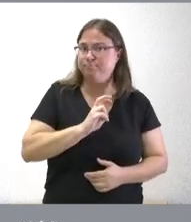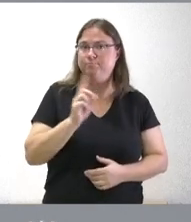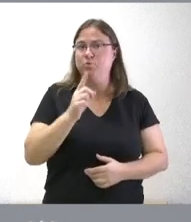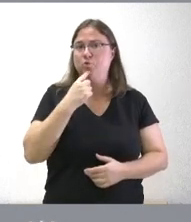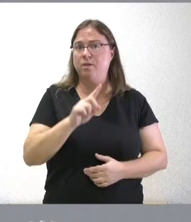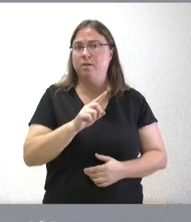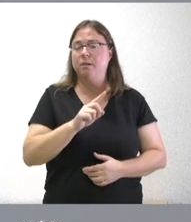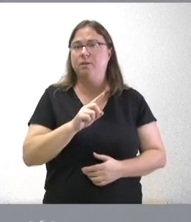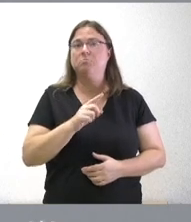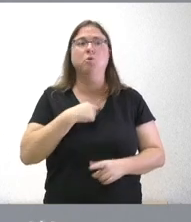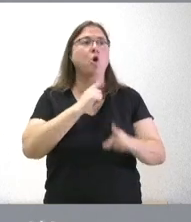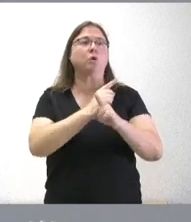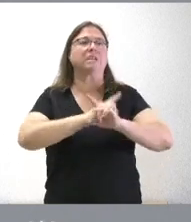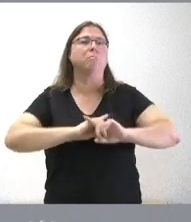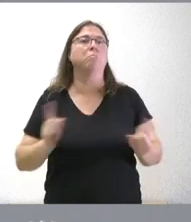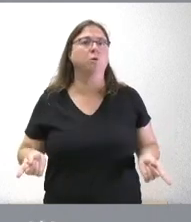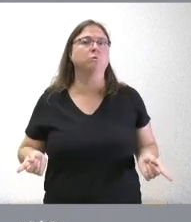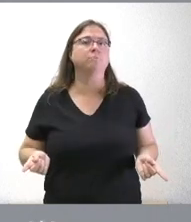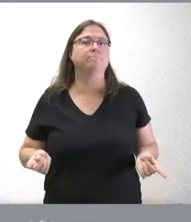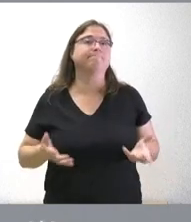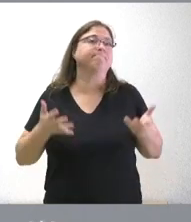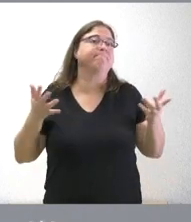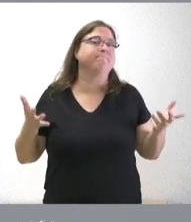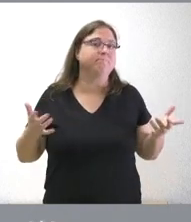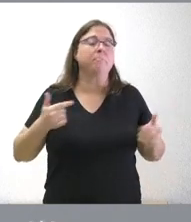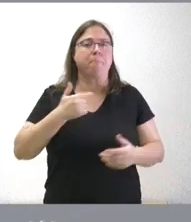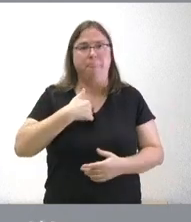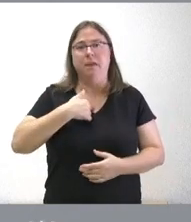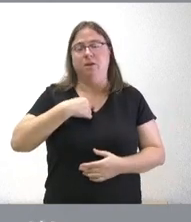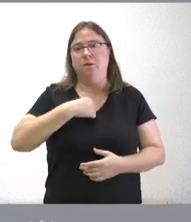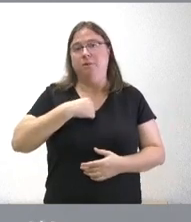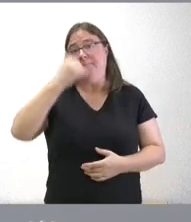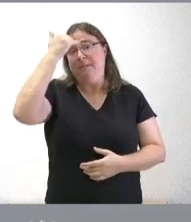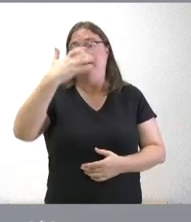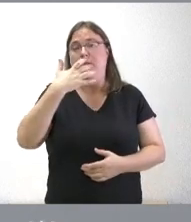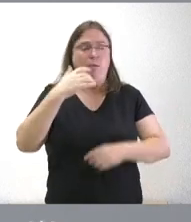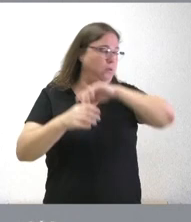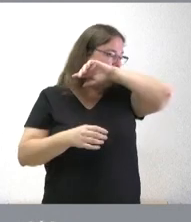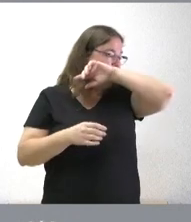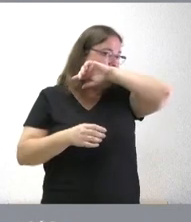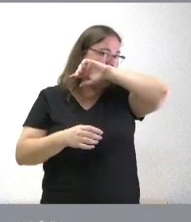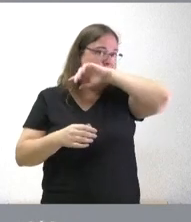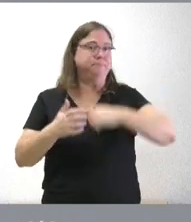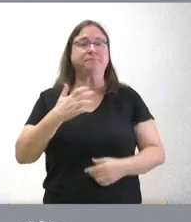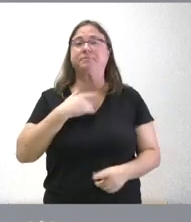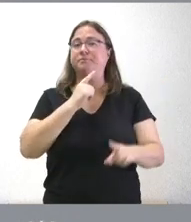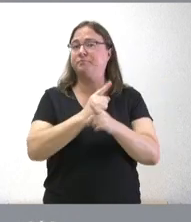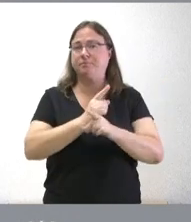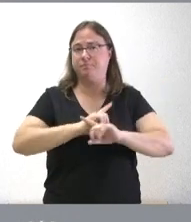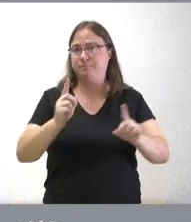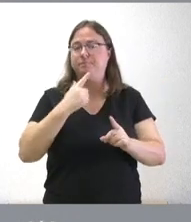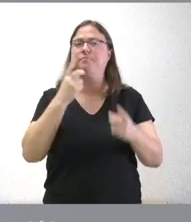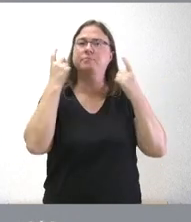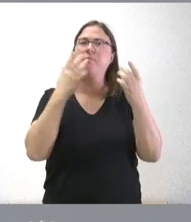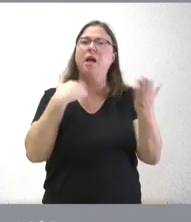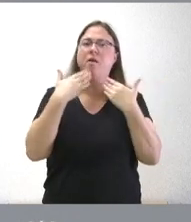tampoco se opusieron y yo me quedo con esa idea si no ha habido una oposición expresa a intentar hablar